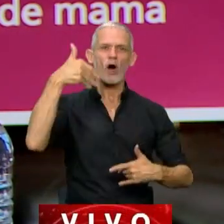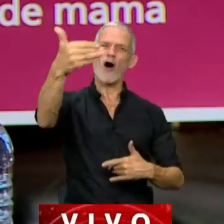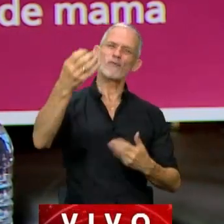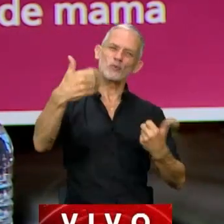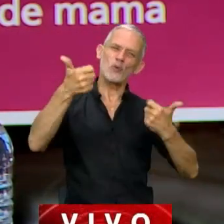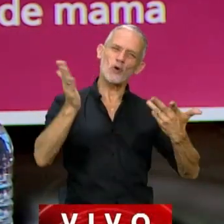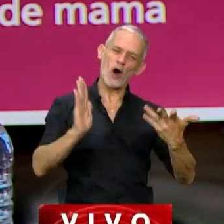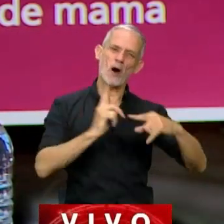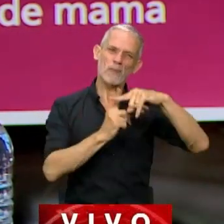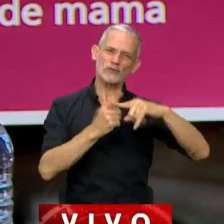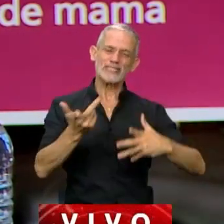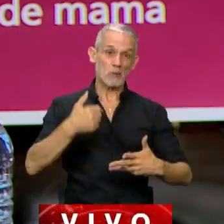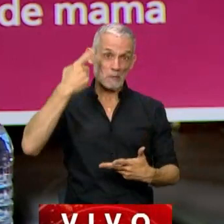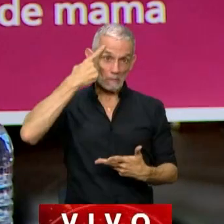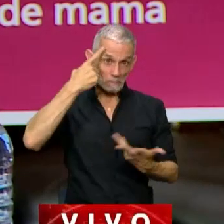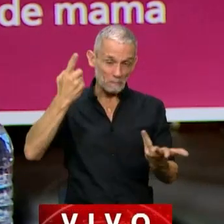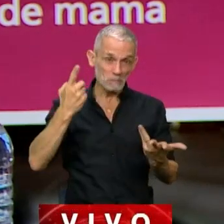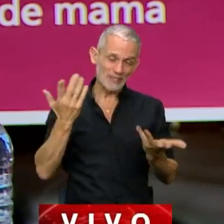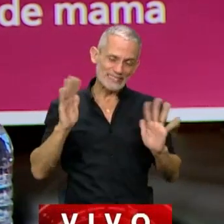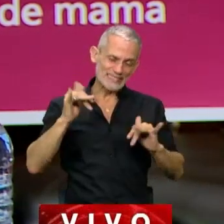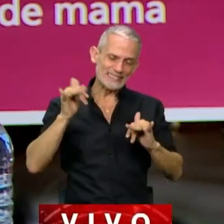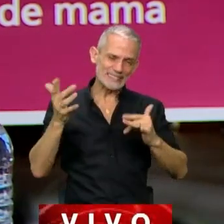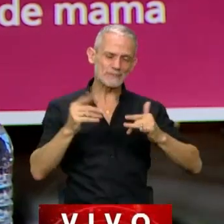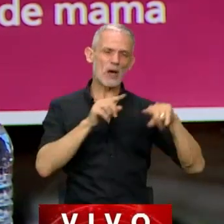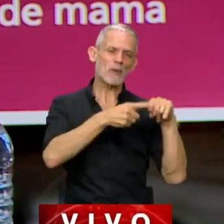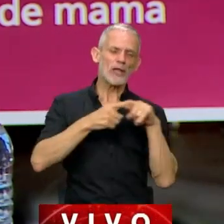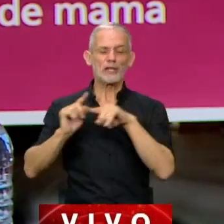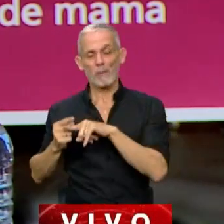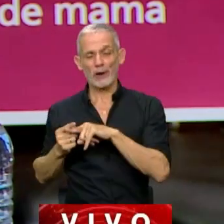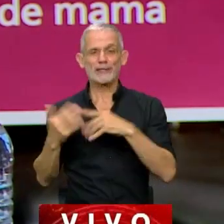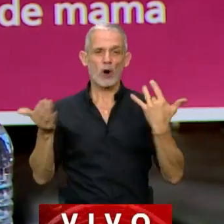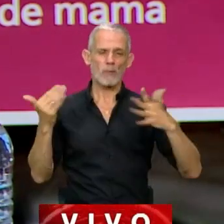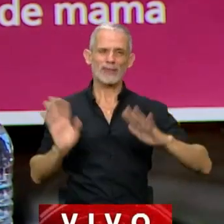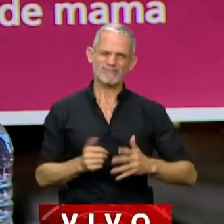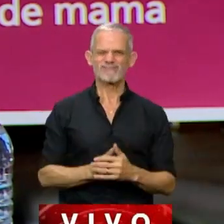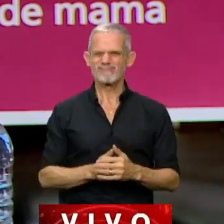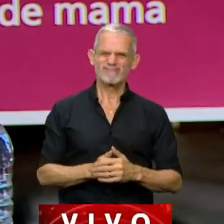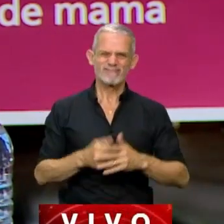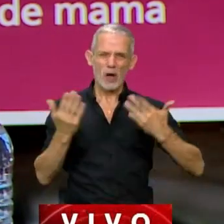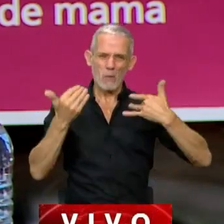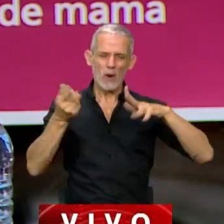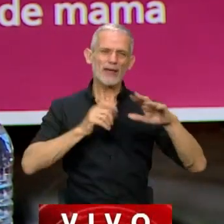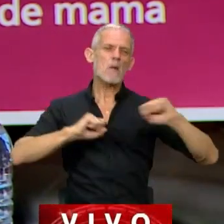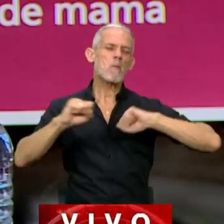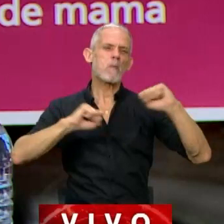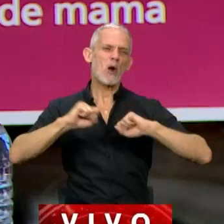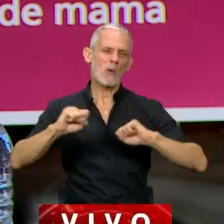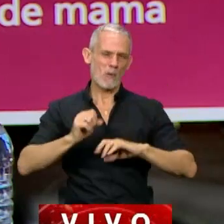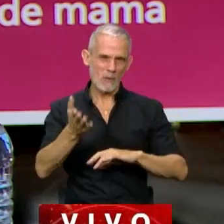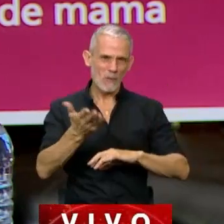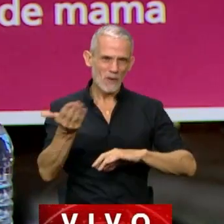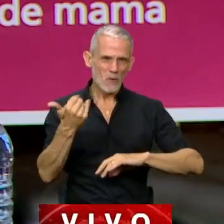bien uno puede, quizás, de cada uno de los colorcitos políticos, poner el punto de partida donde